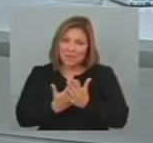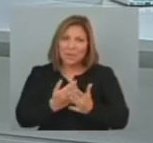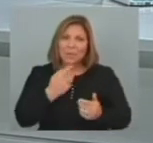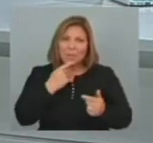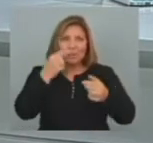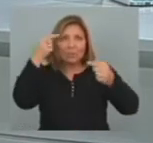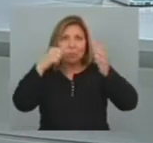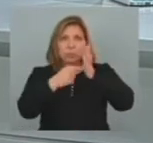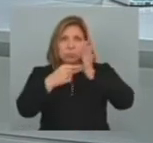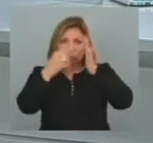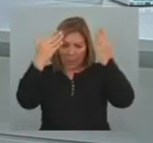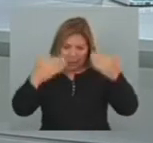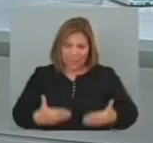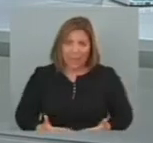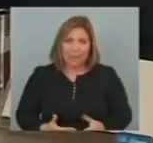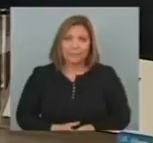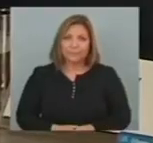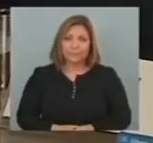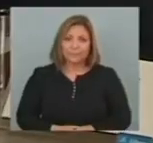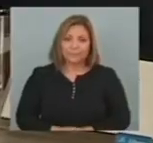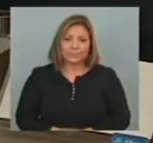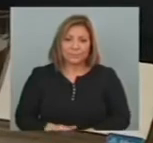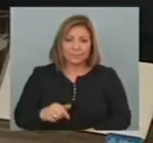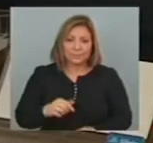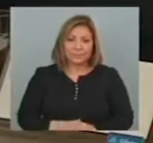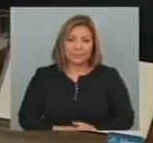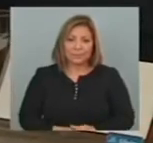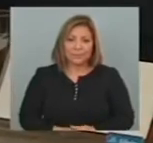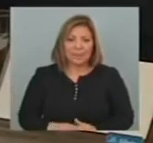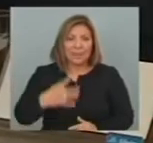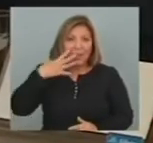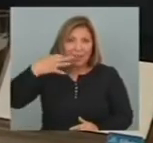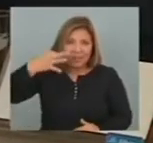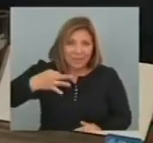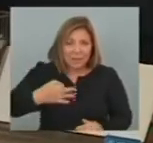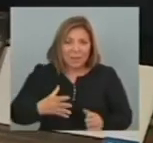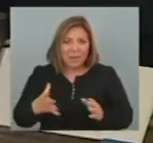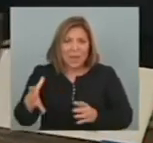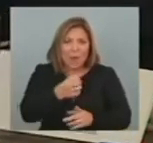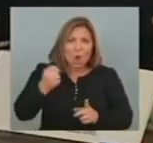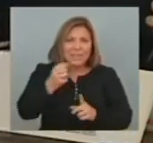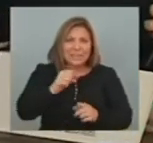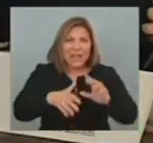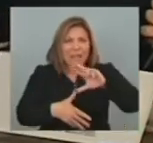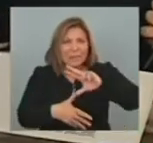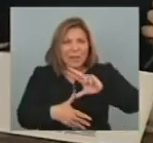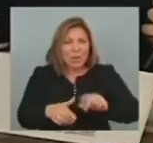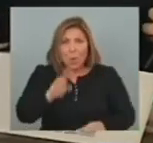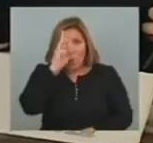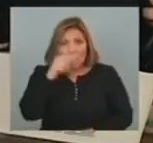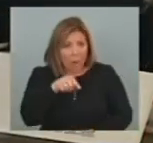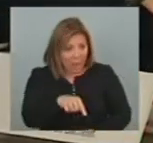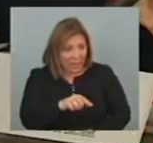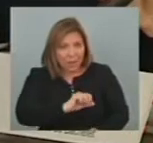indicadores De nuestro país El referente real De las mayores conquistas En América Latina Es curiosamente Uruguay